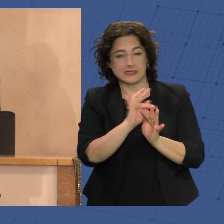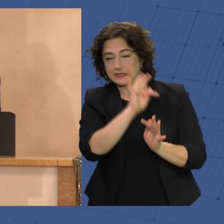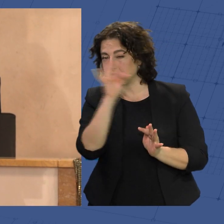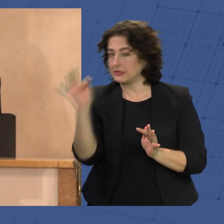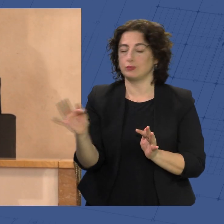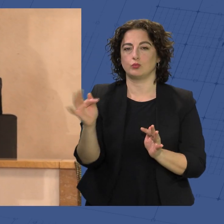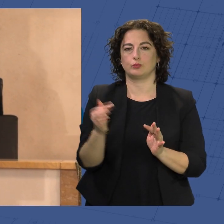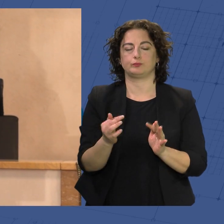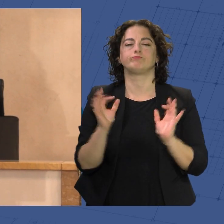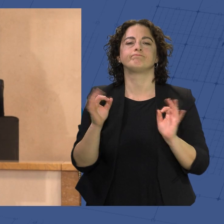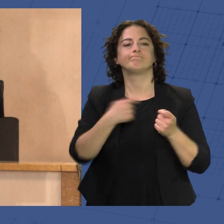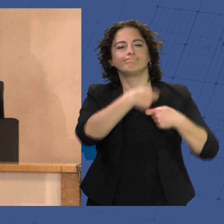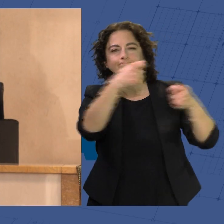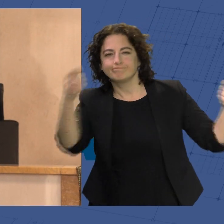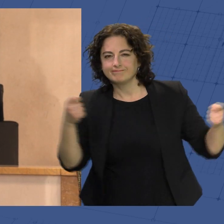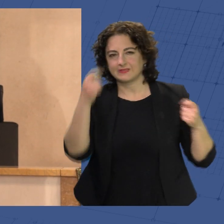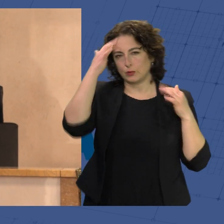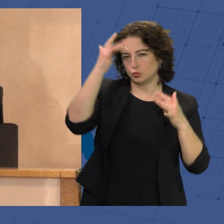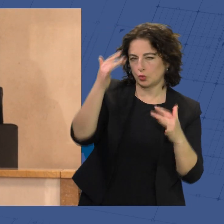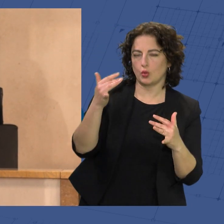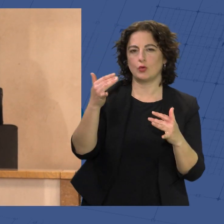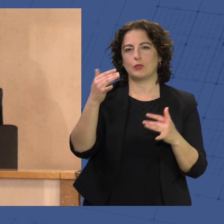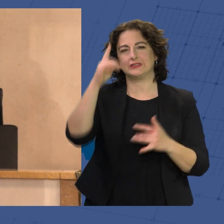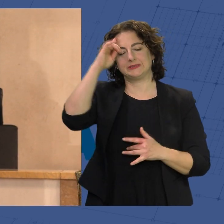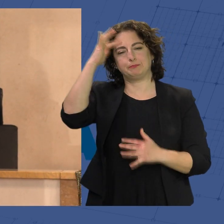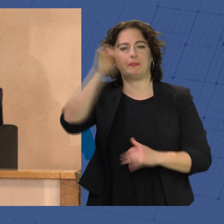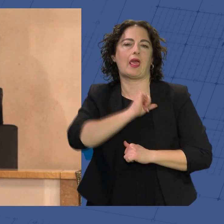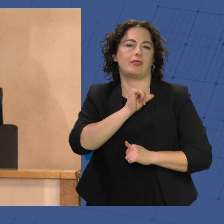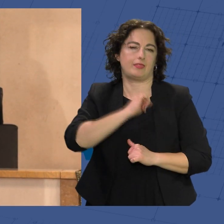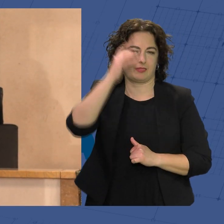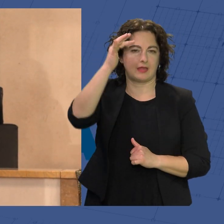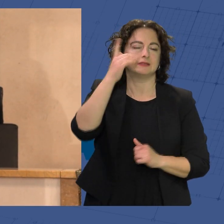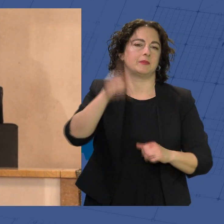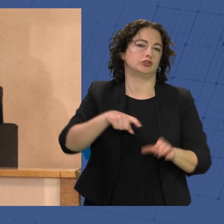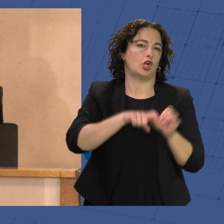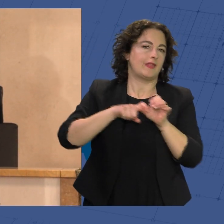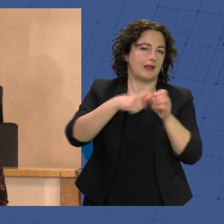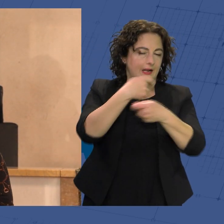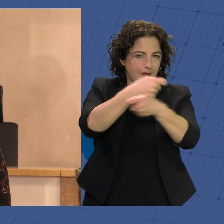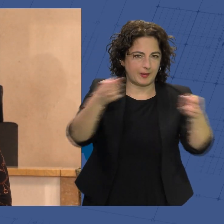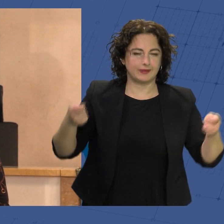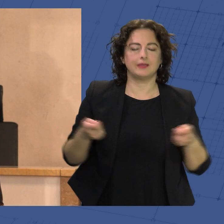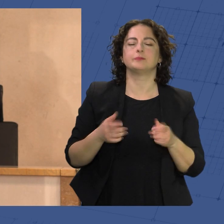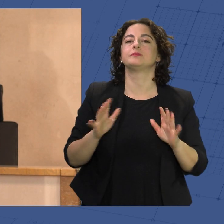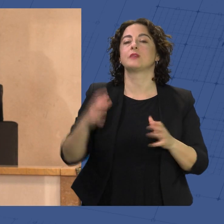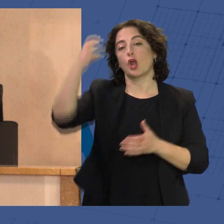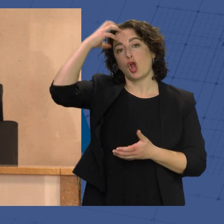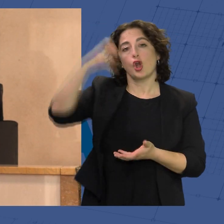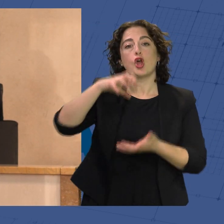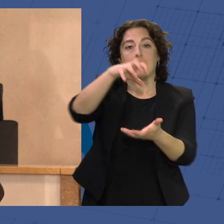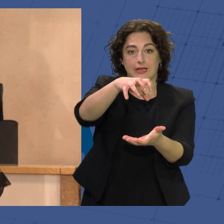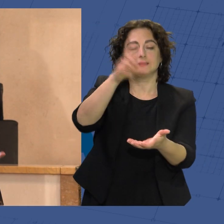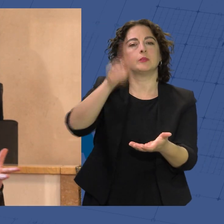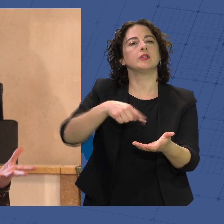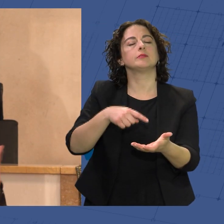Almería repartan ilusión, esperanza y solidaridad. Con estas coronas también vamos a